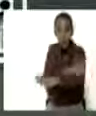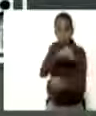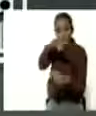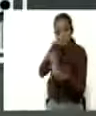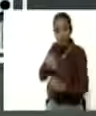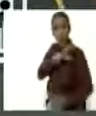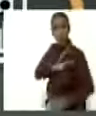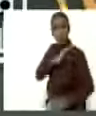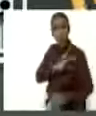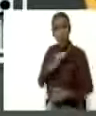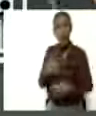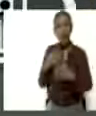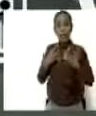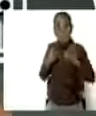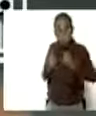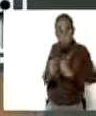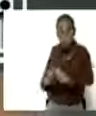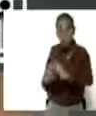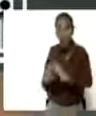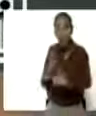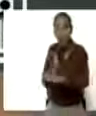social y de tratamiento preventivo.